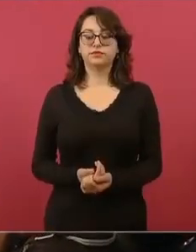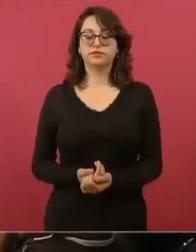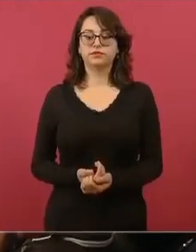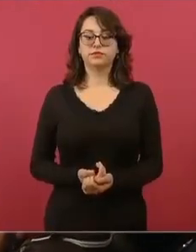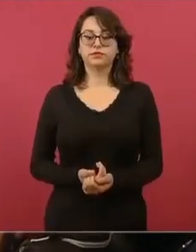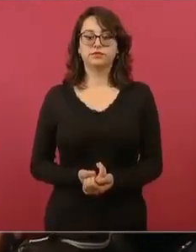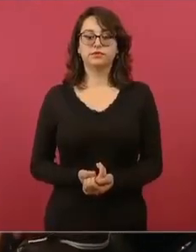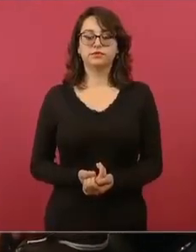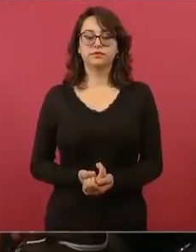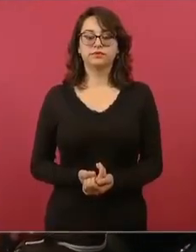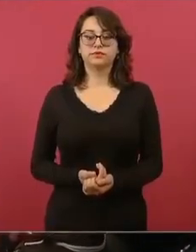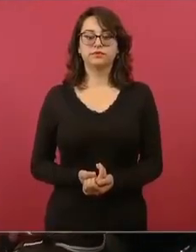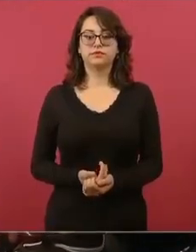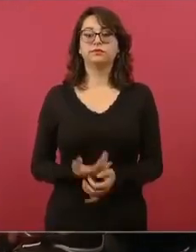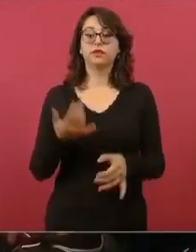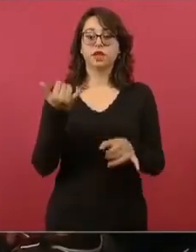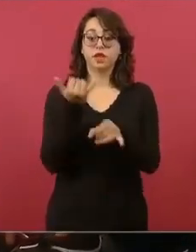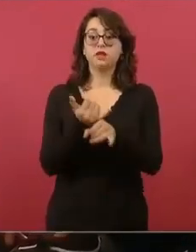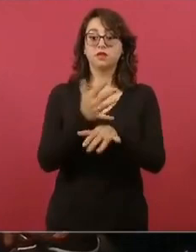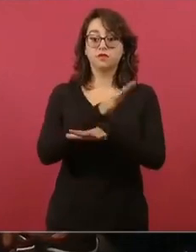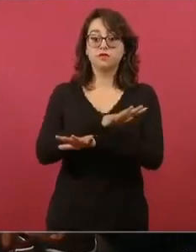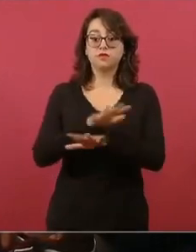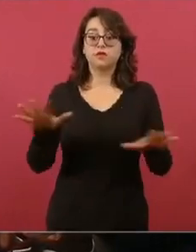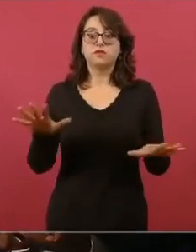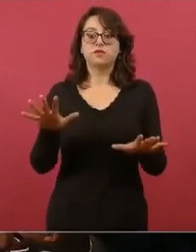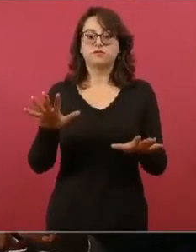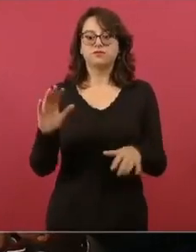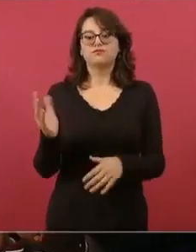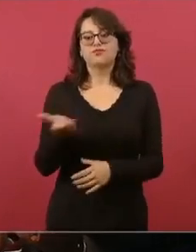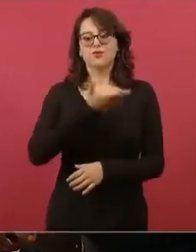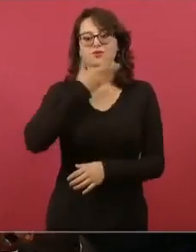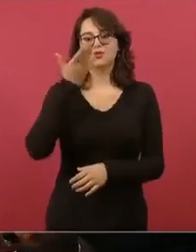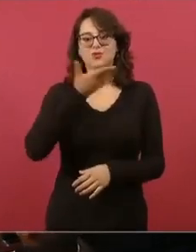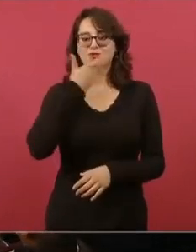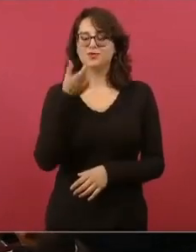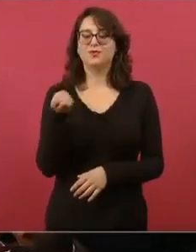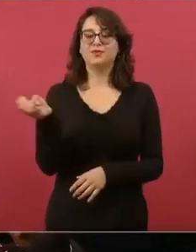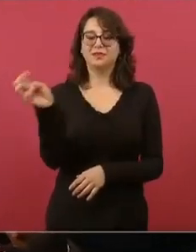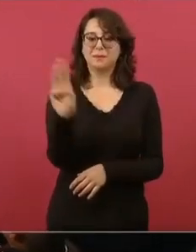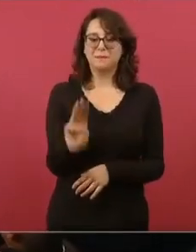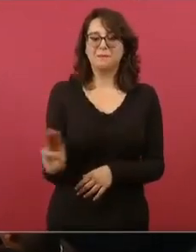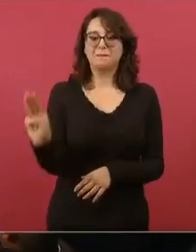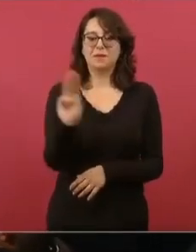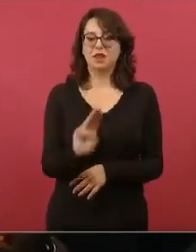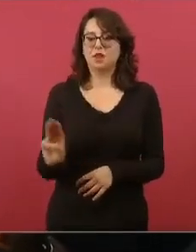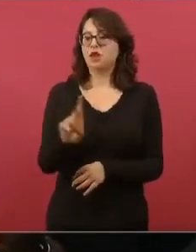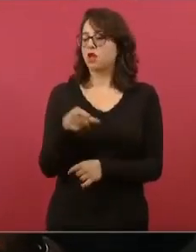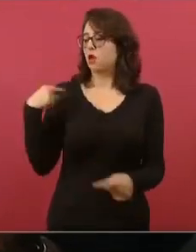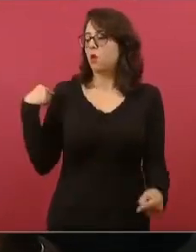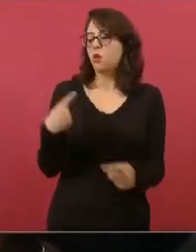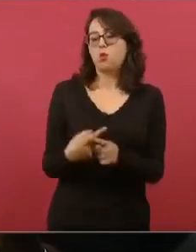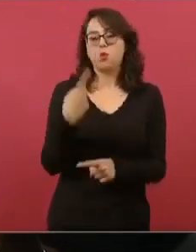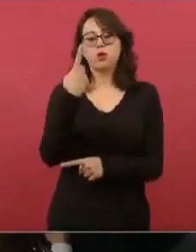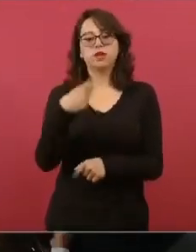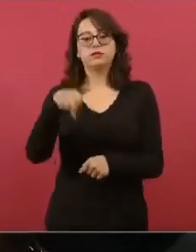a dar a conocer quién es quién en las mentiras de la semana.